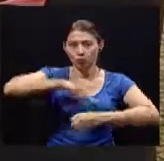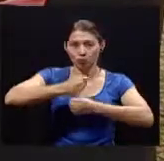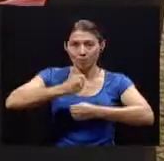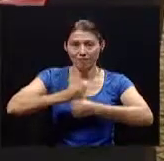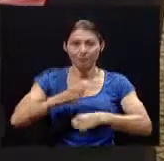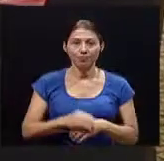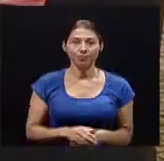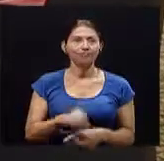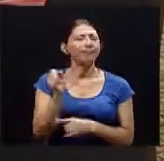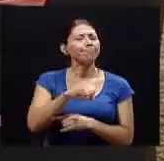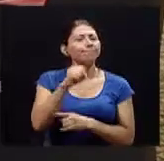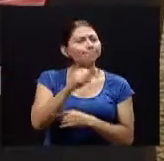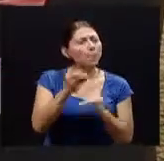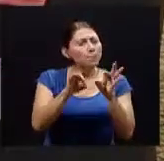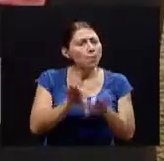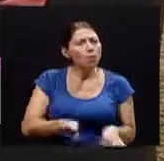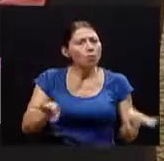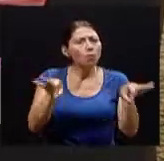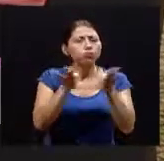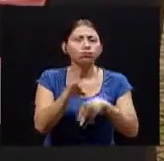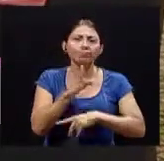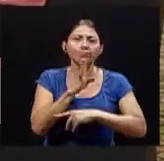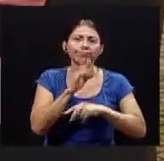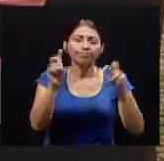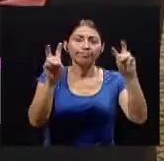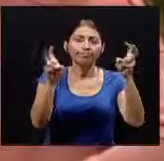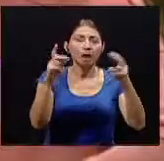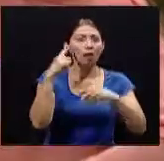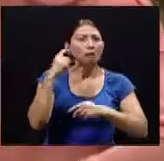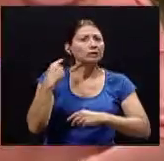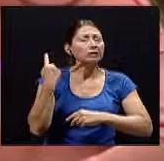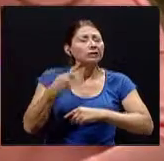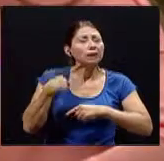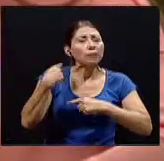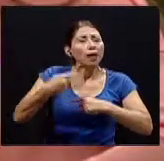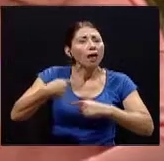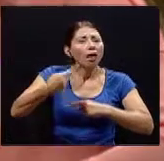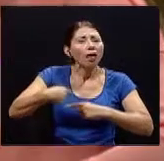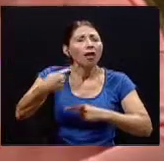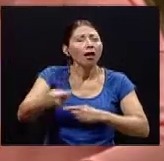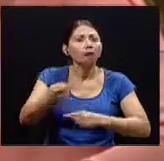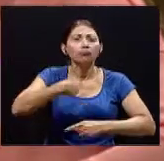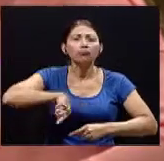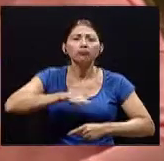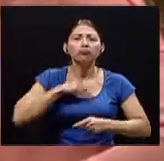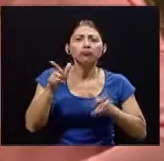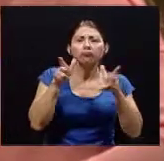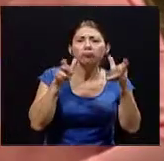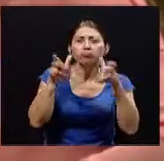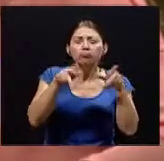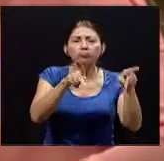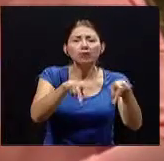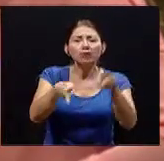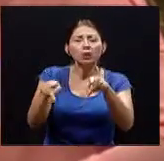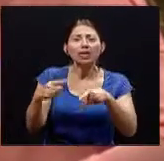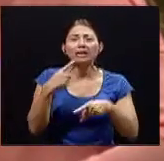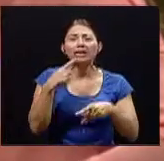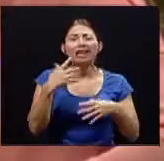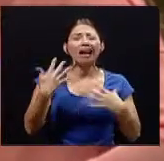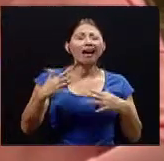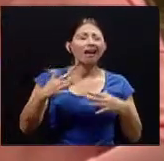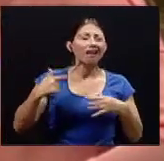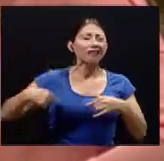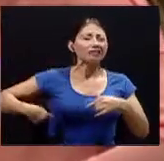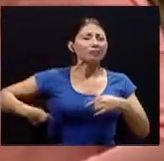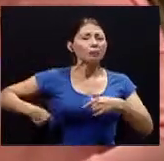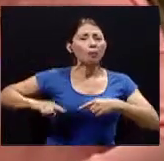Claro Pablo, y es que es muy importante hablar de este tema porque cada día más escuchamos a la gente decir que